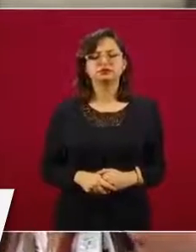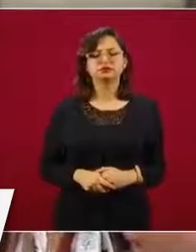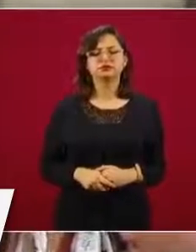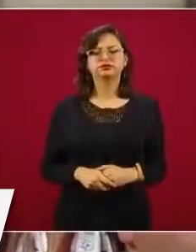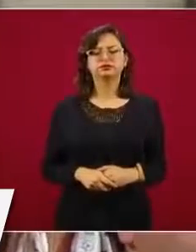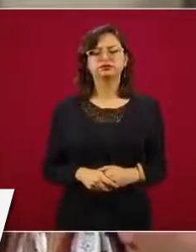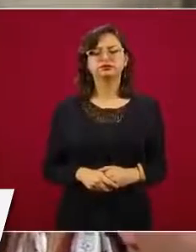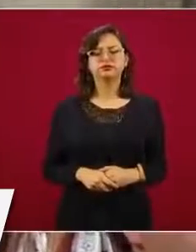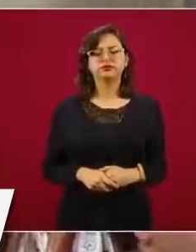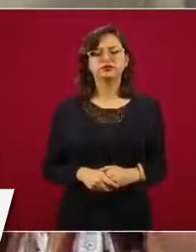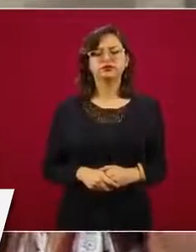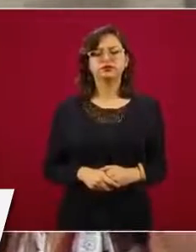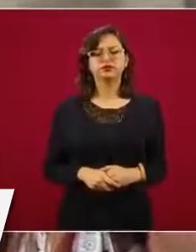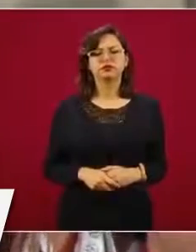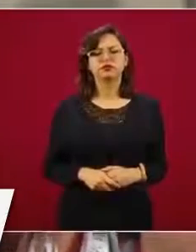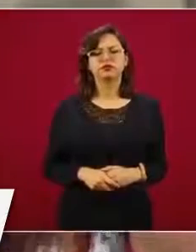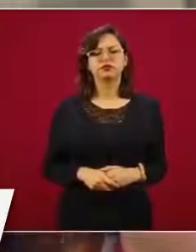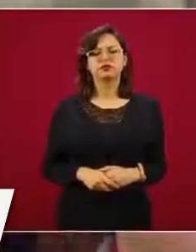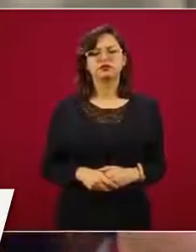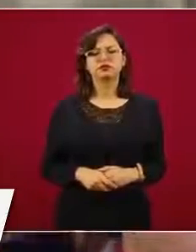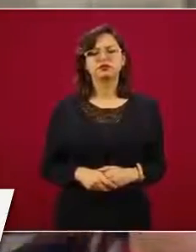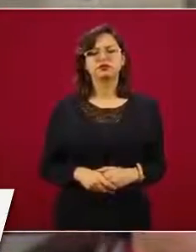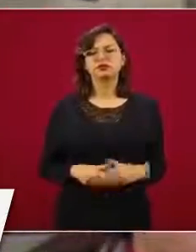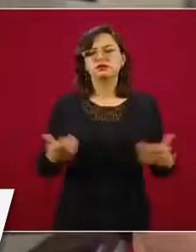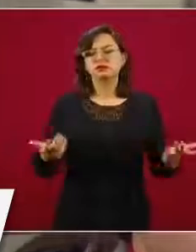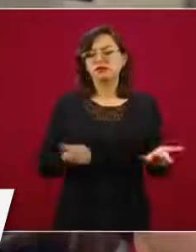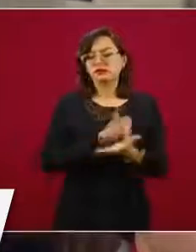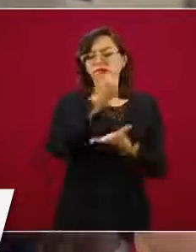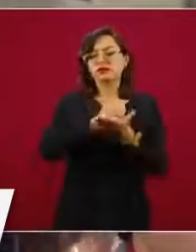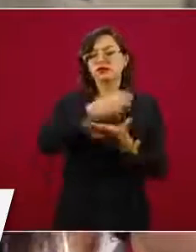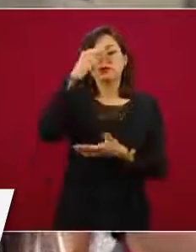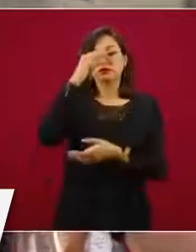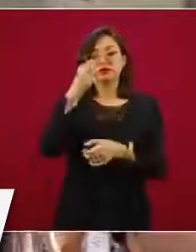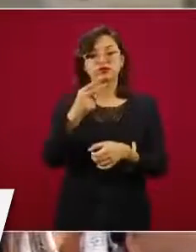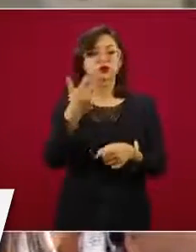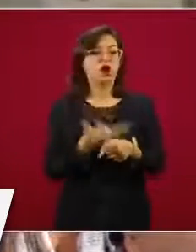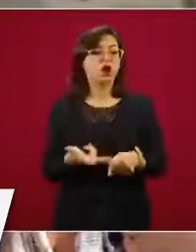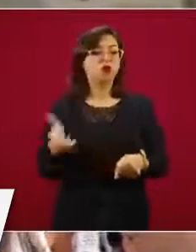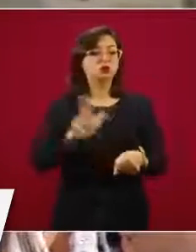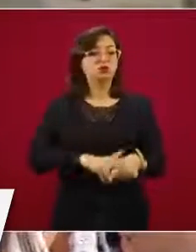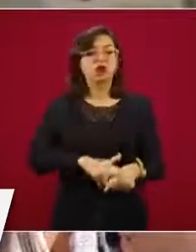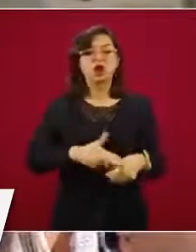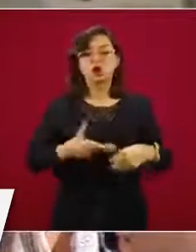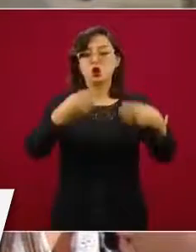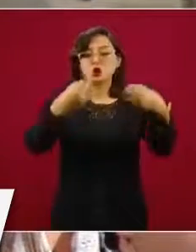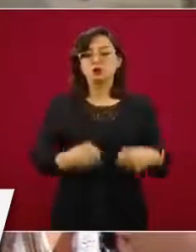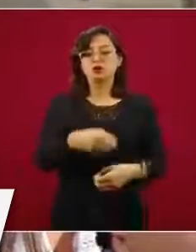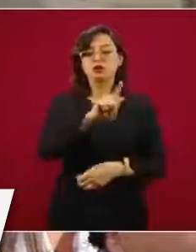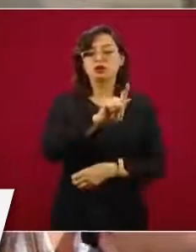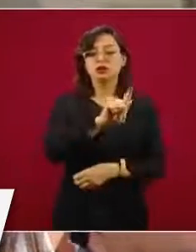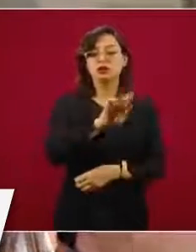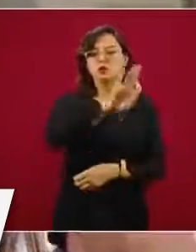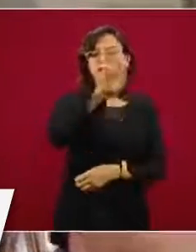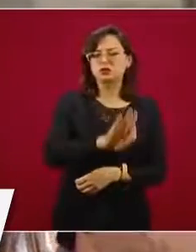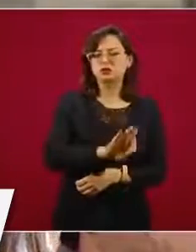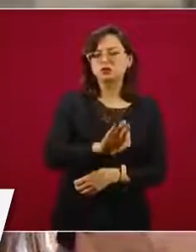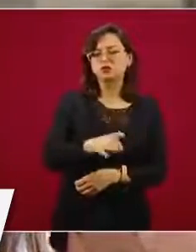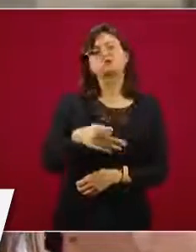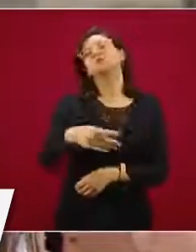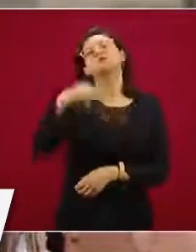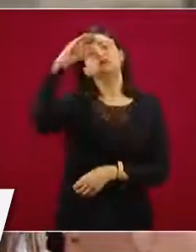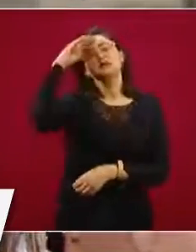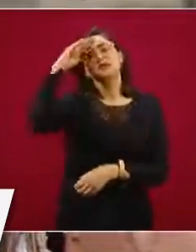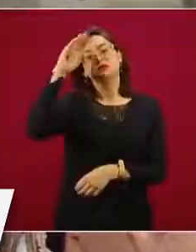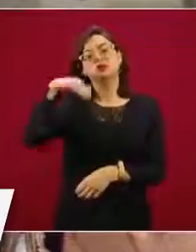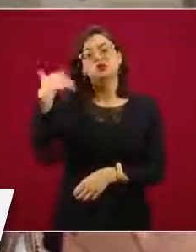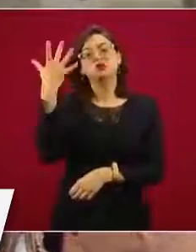por ciento de ocupación en el caso de la Ciudad de México. Si se pronostica realmente una saturación como